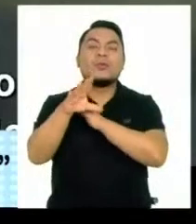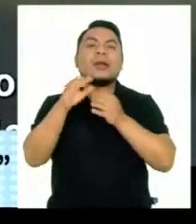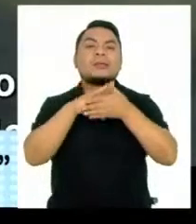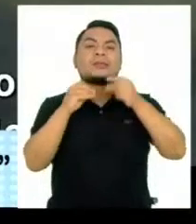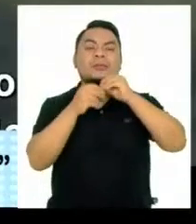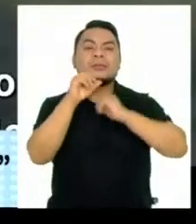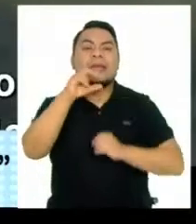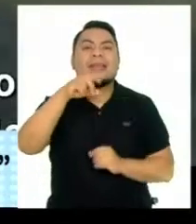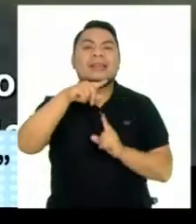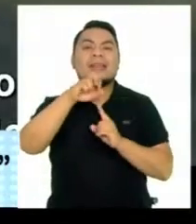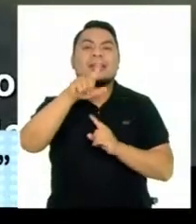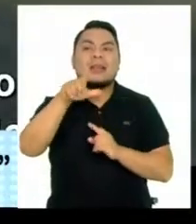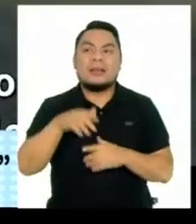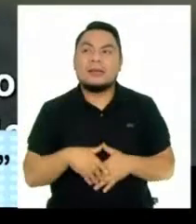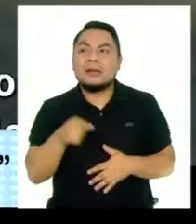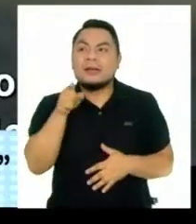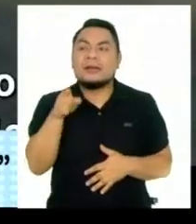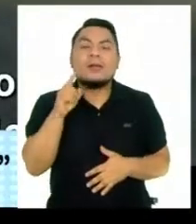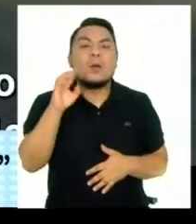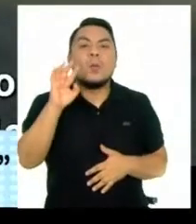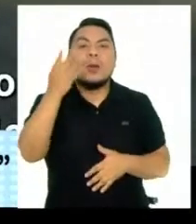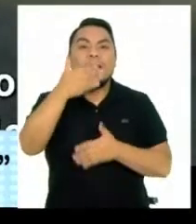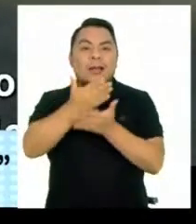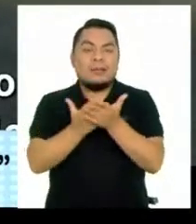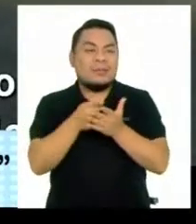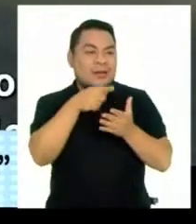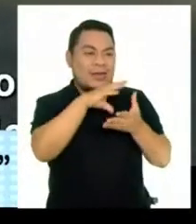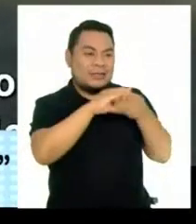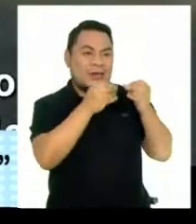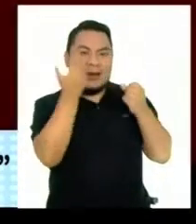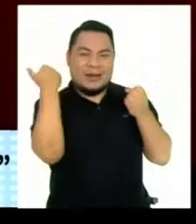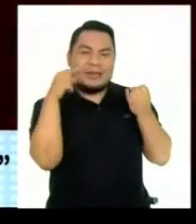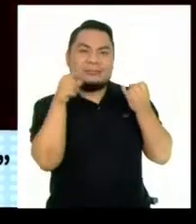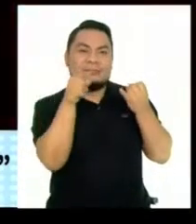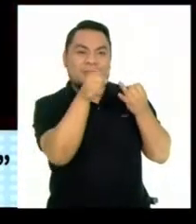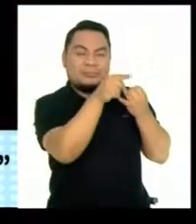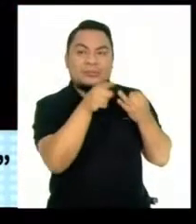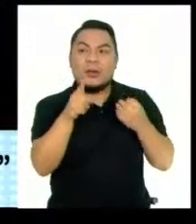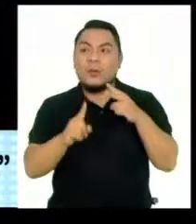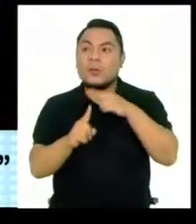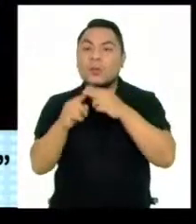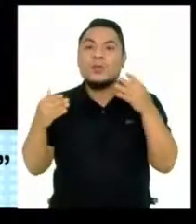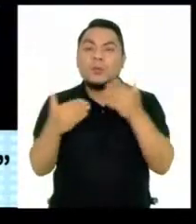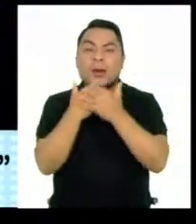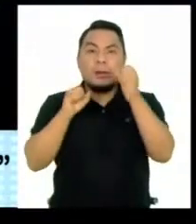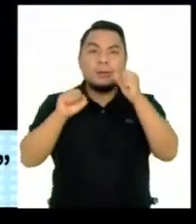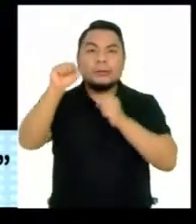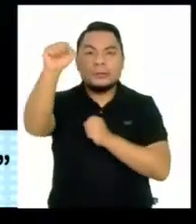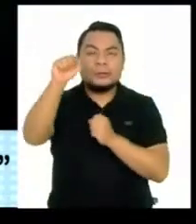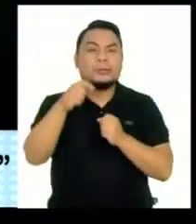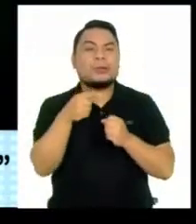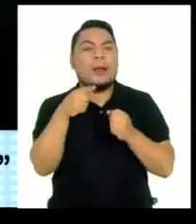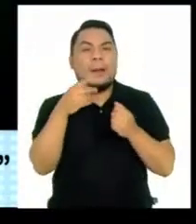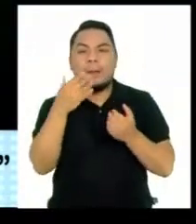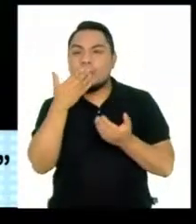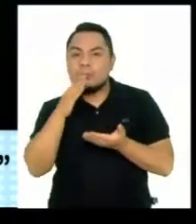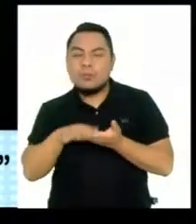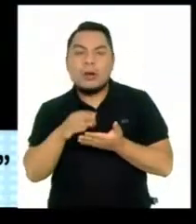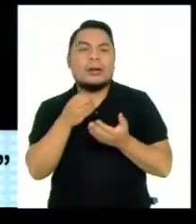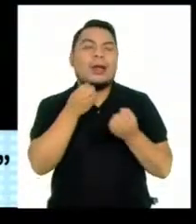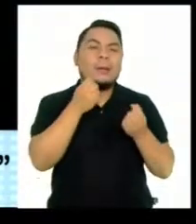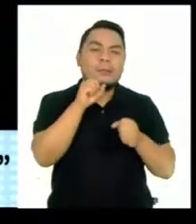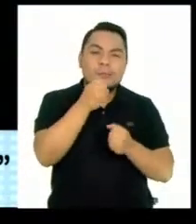incluida En la fase 4 De este mundo de cómics Y abre paso a nuevos personajes Entre héroes y villanos El